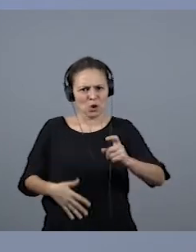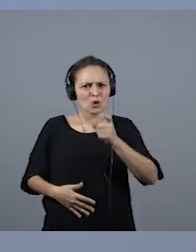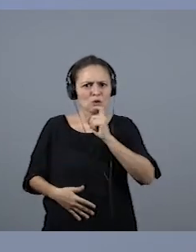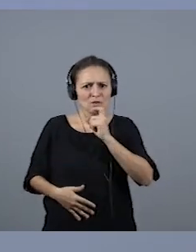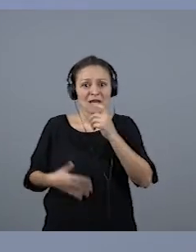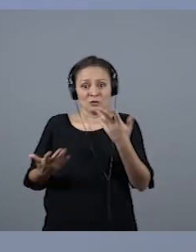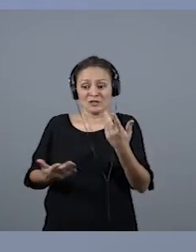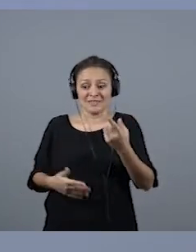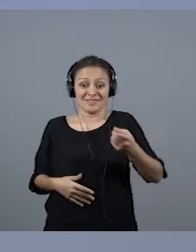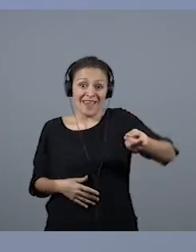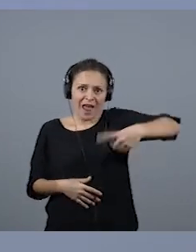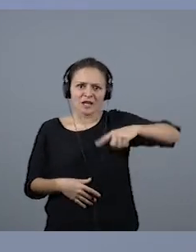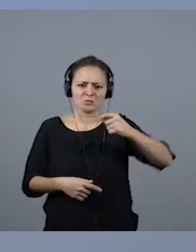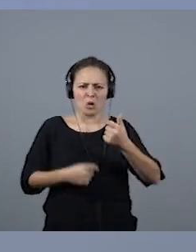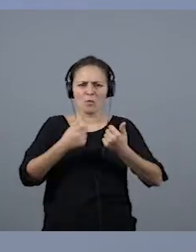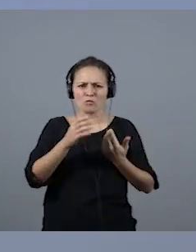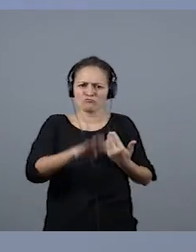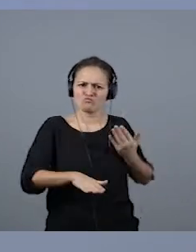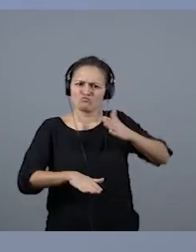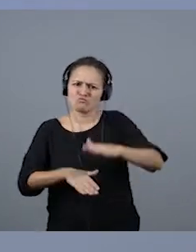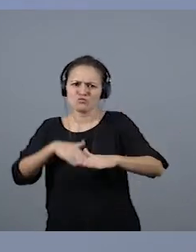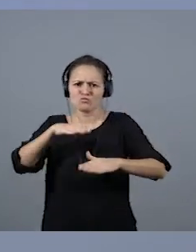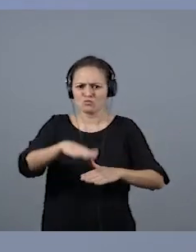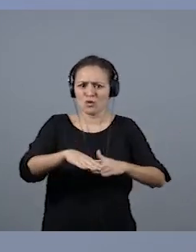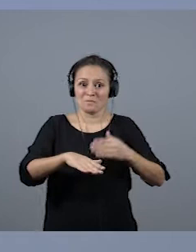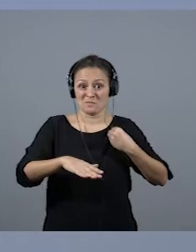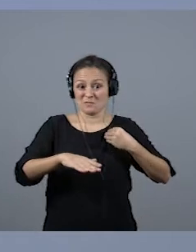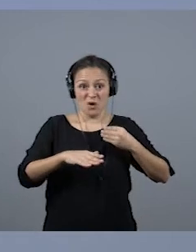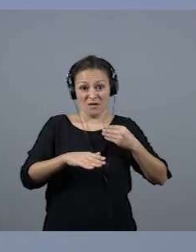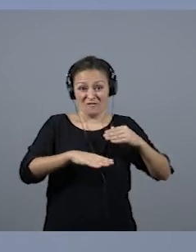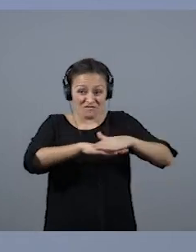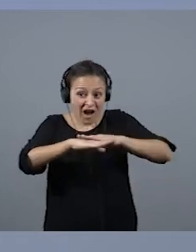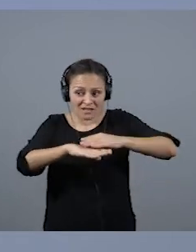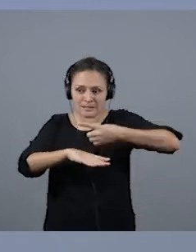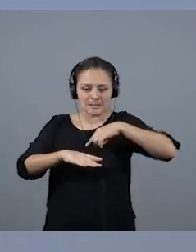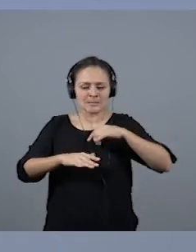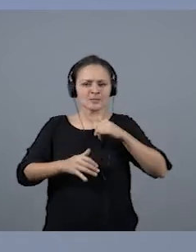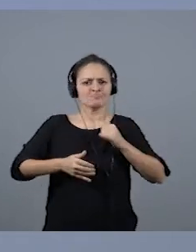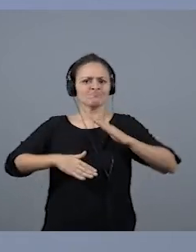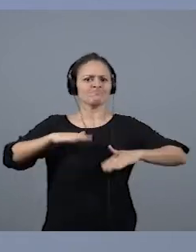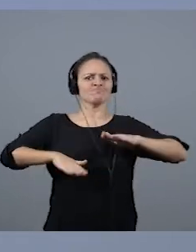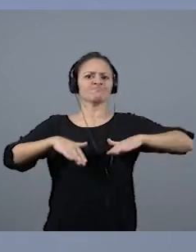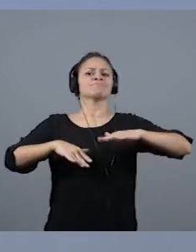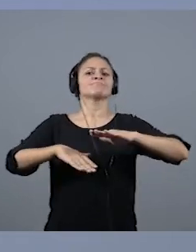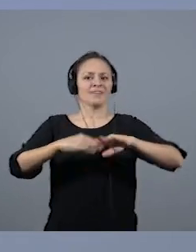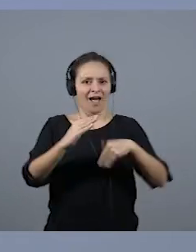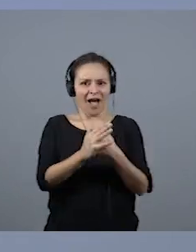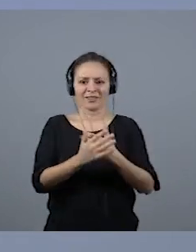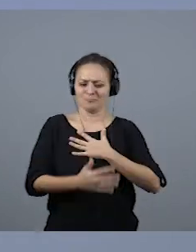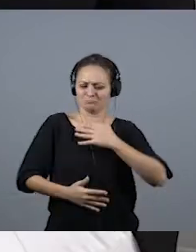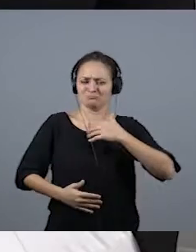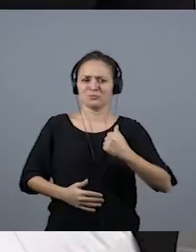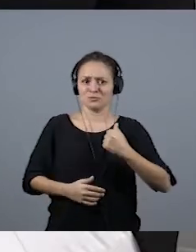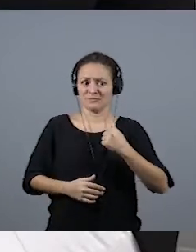ir asentando ese principio, ese suelo tan delicado que pisaban y llegaron a ser y son mujeres